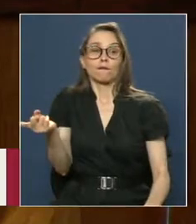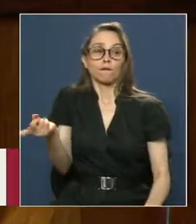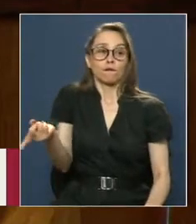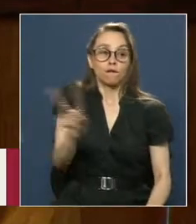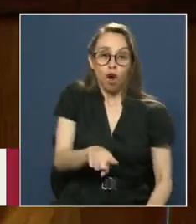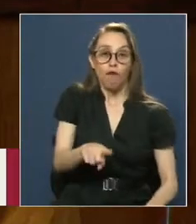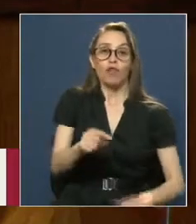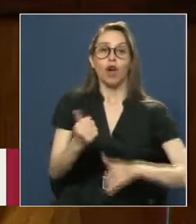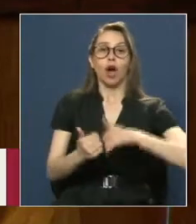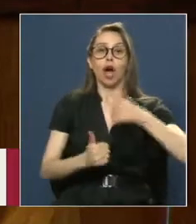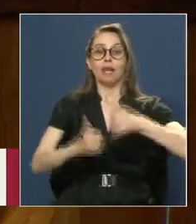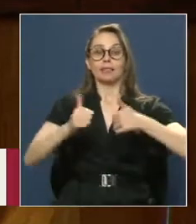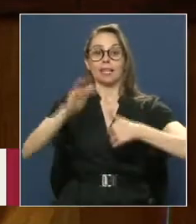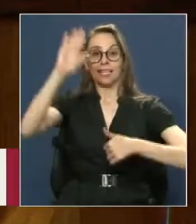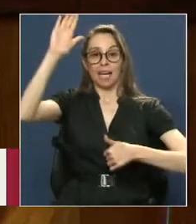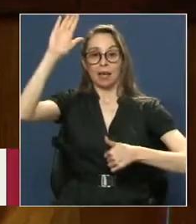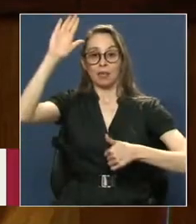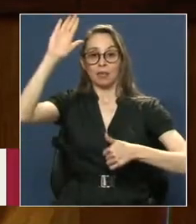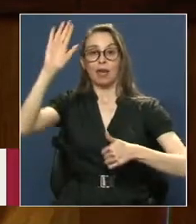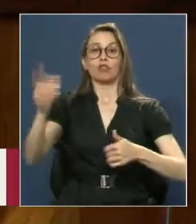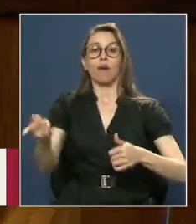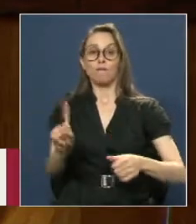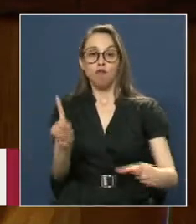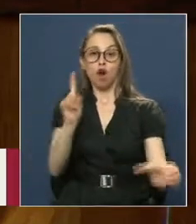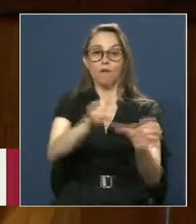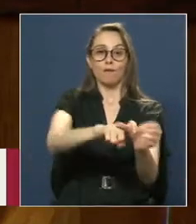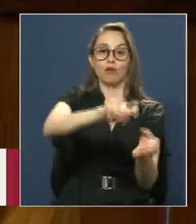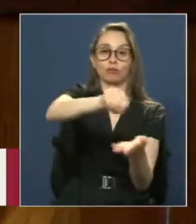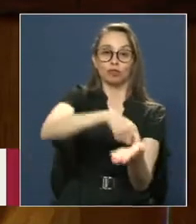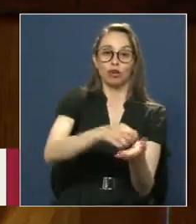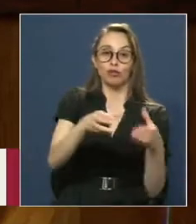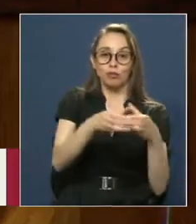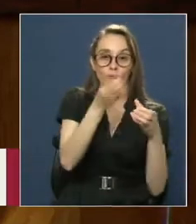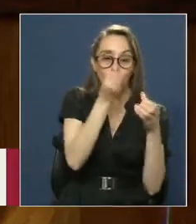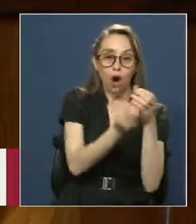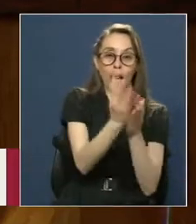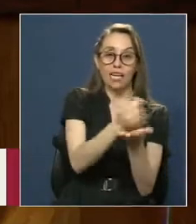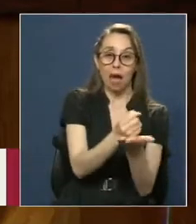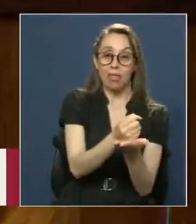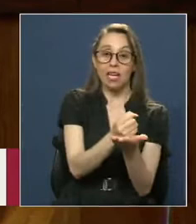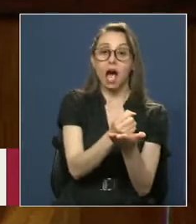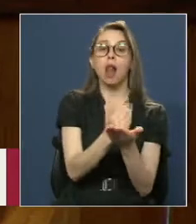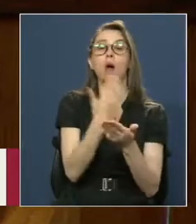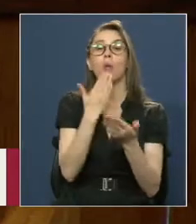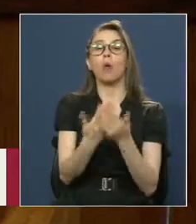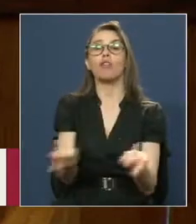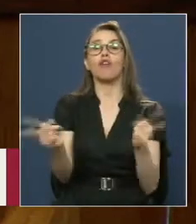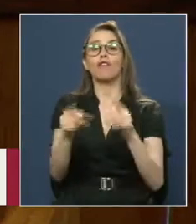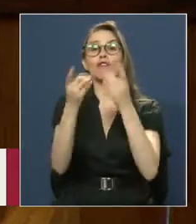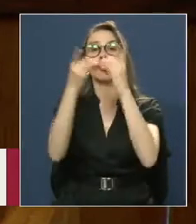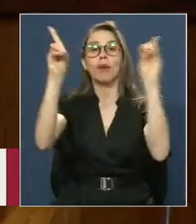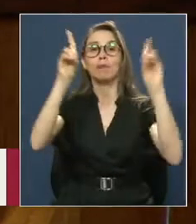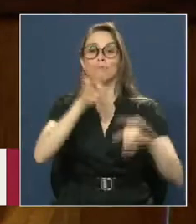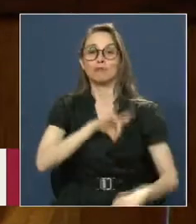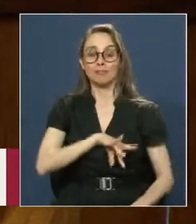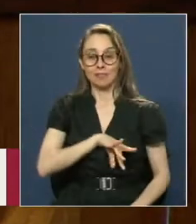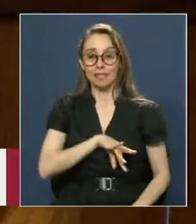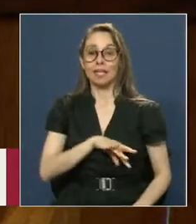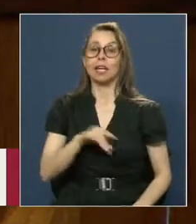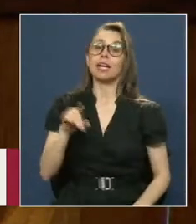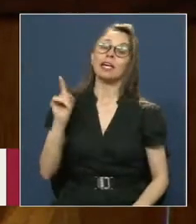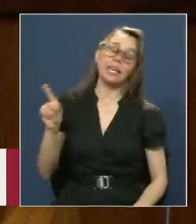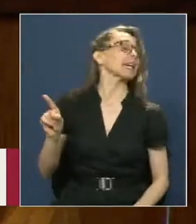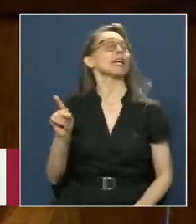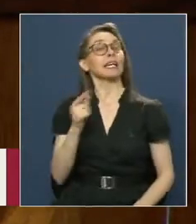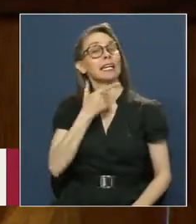Candidaturas Y su acercamiento Hacia el partido Radical Una vez que se Recuperó La democracia Es en esta Incansable